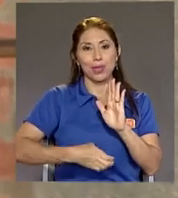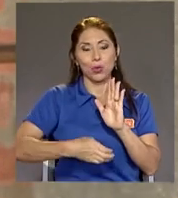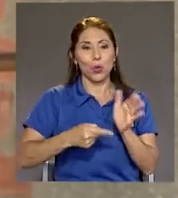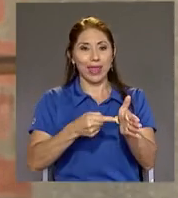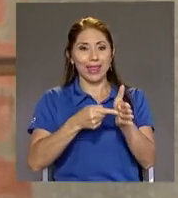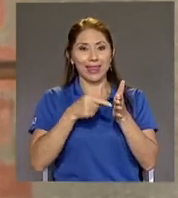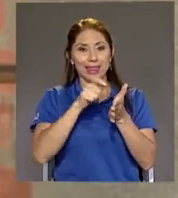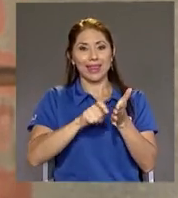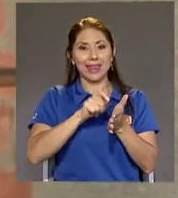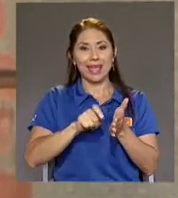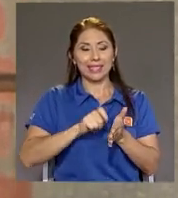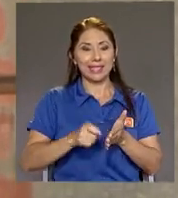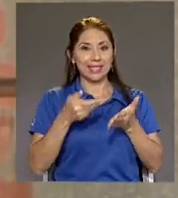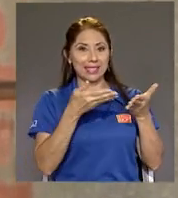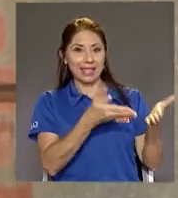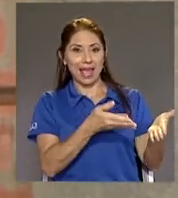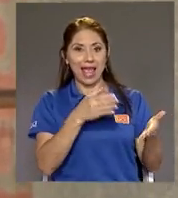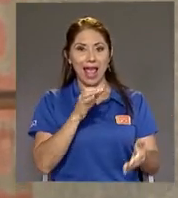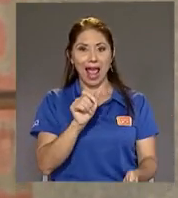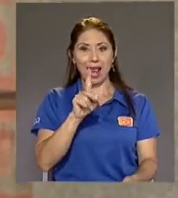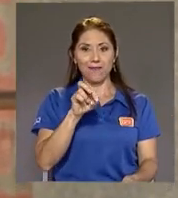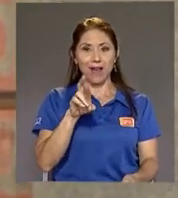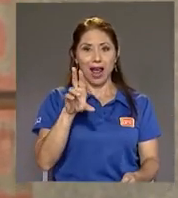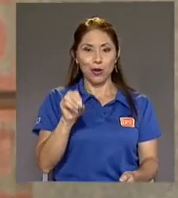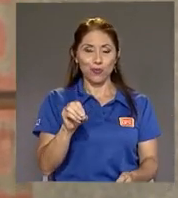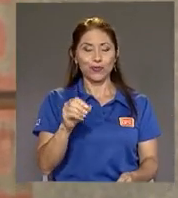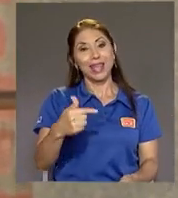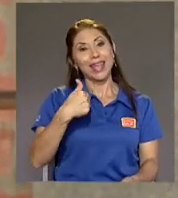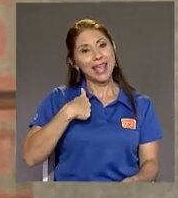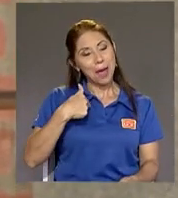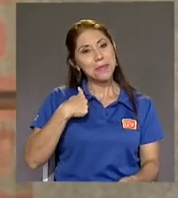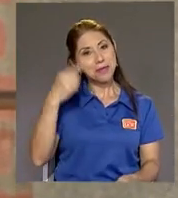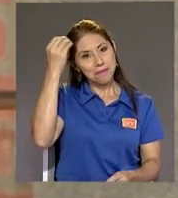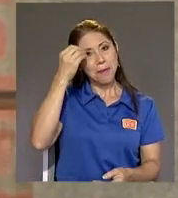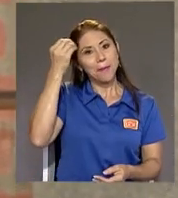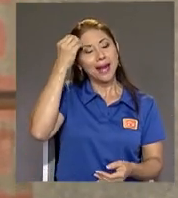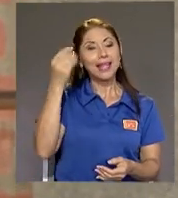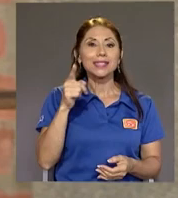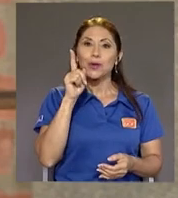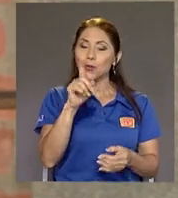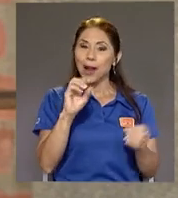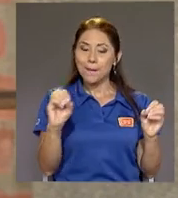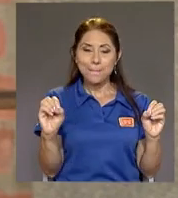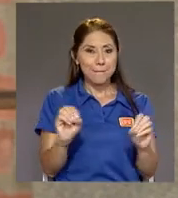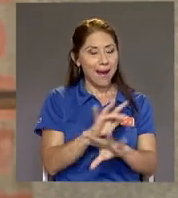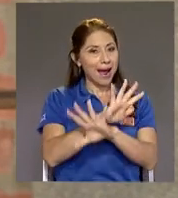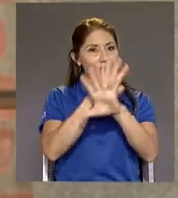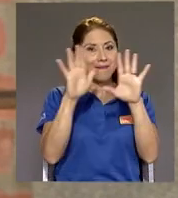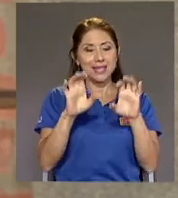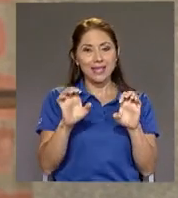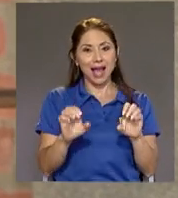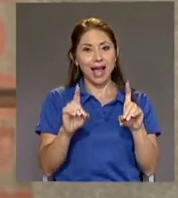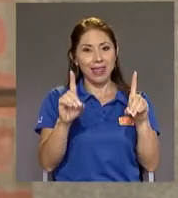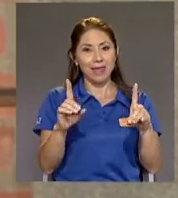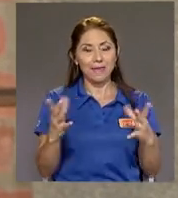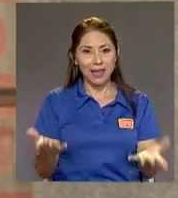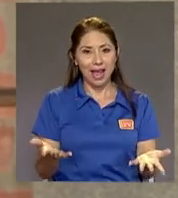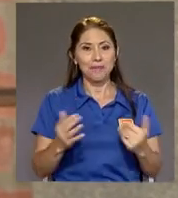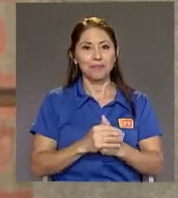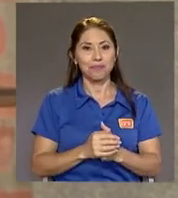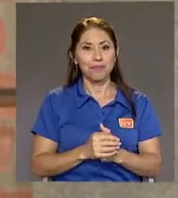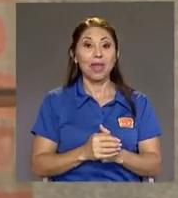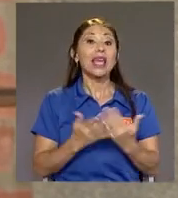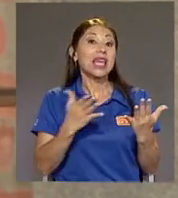Álvaro Que a mí me parece una maravillita académica Y de